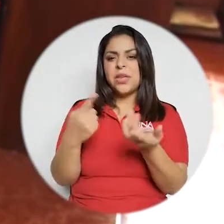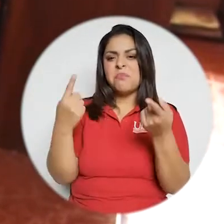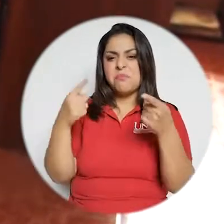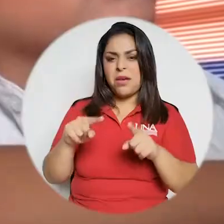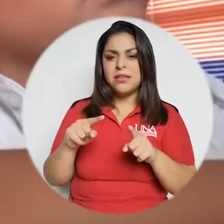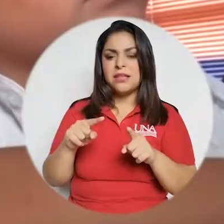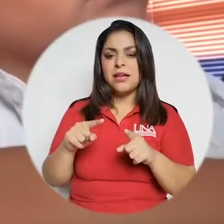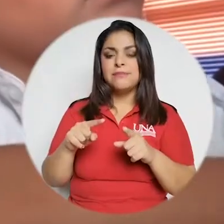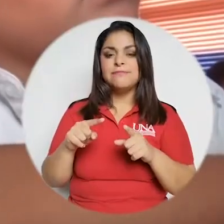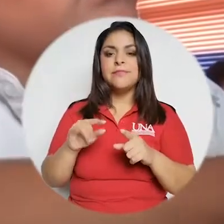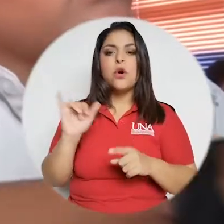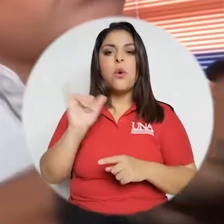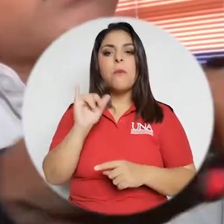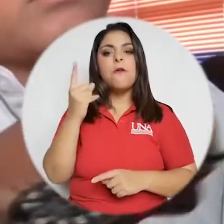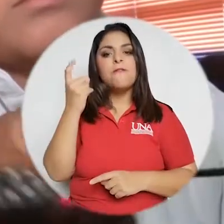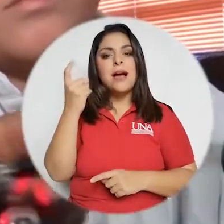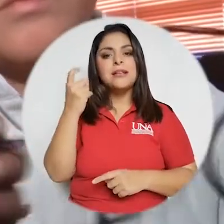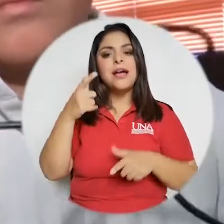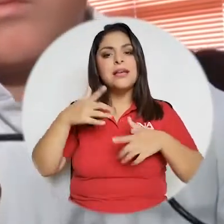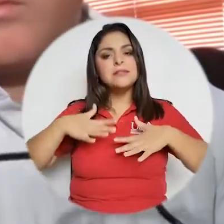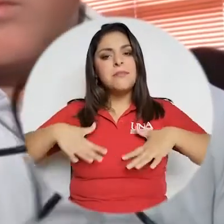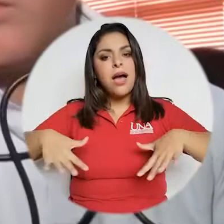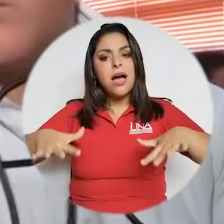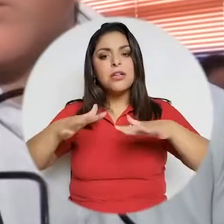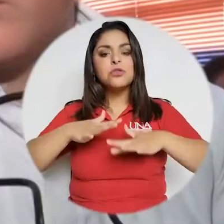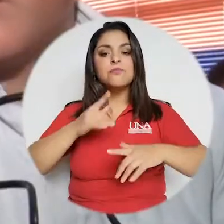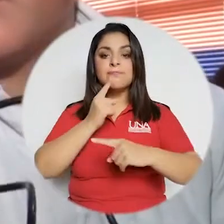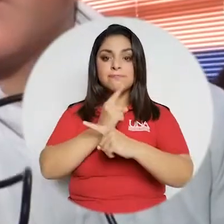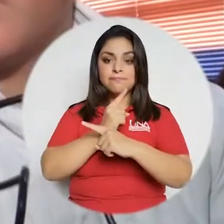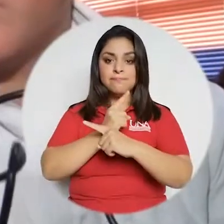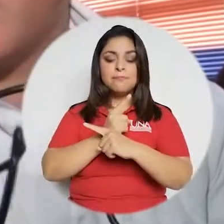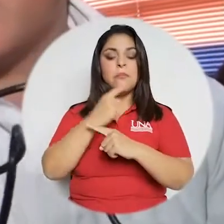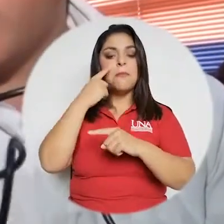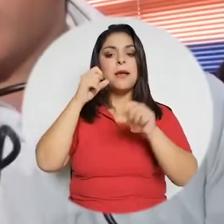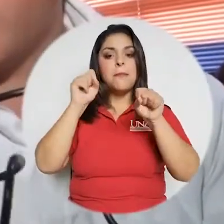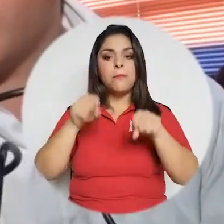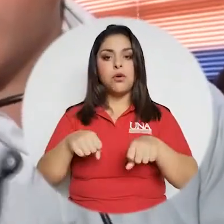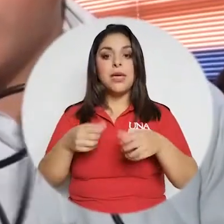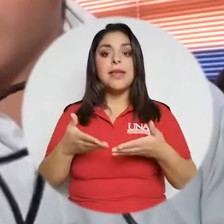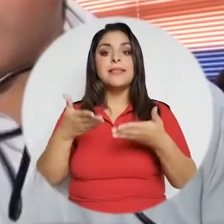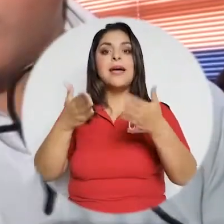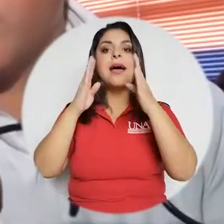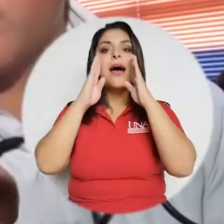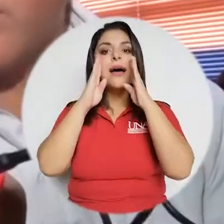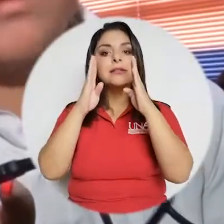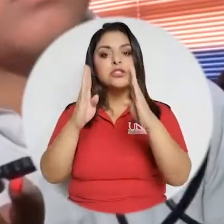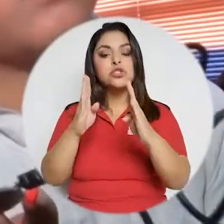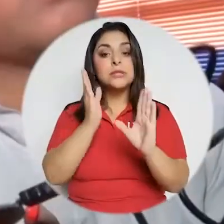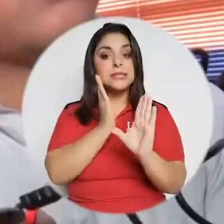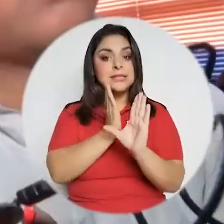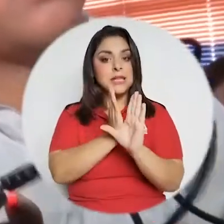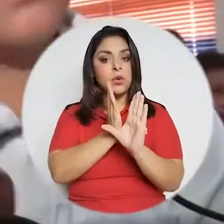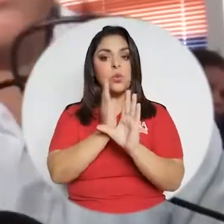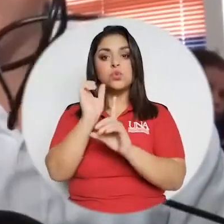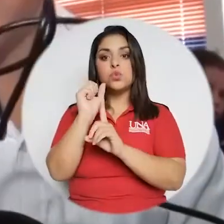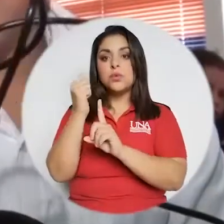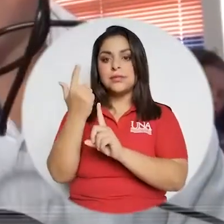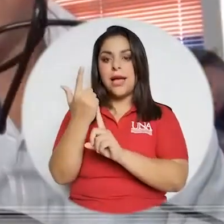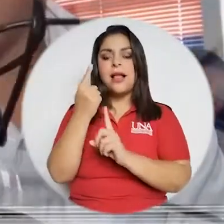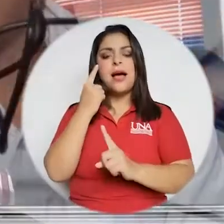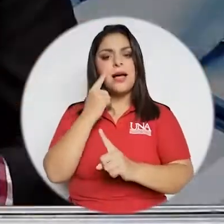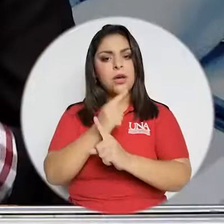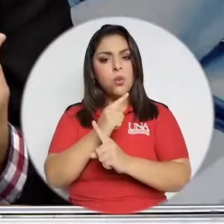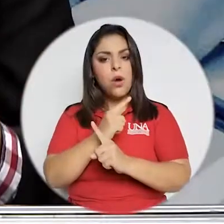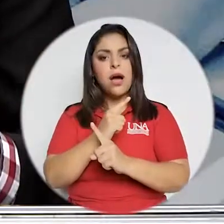esto genera una falta de espacios adecuados para poder dar una